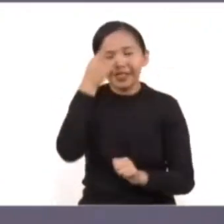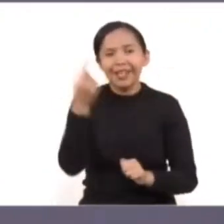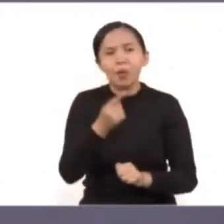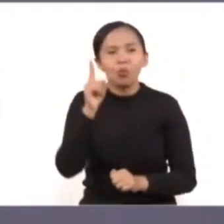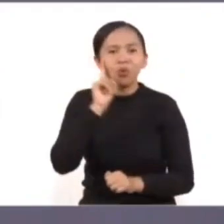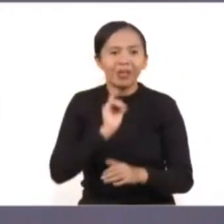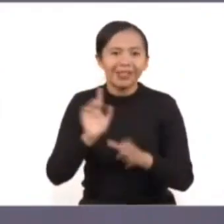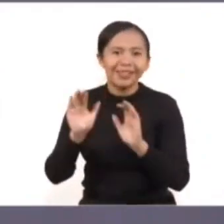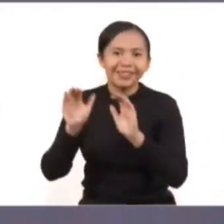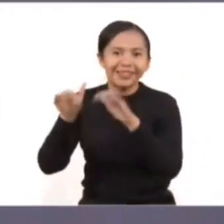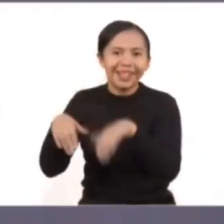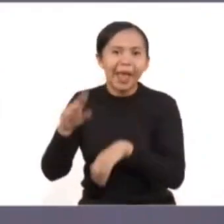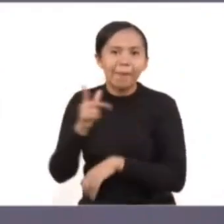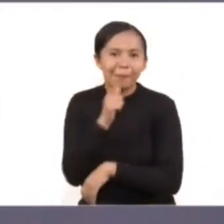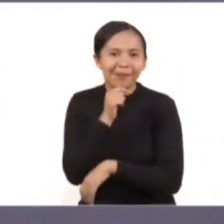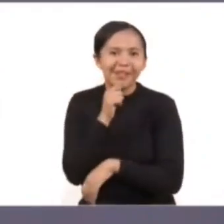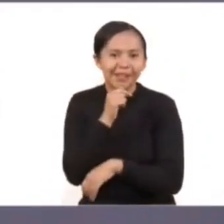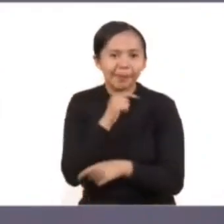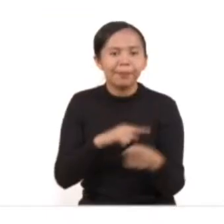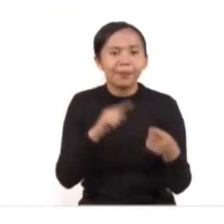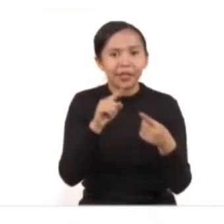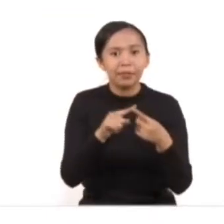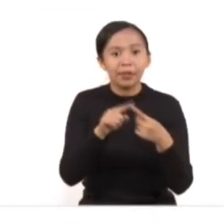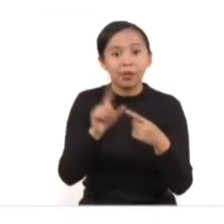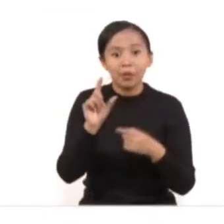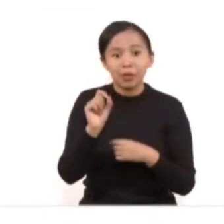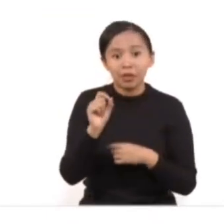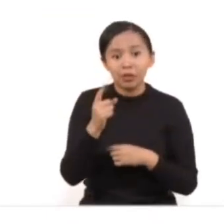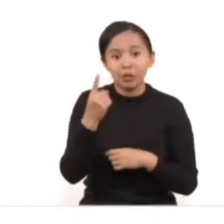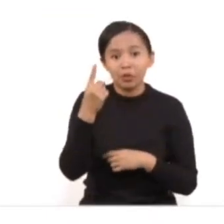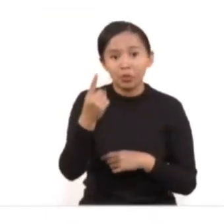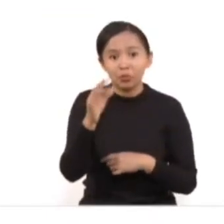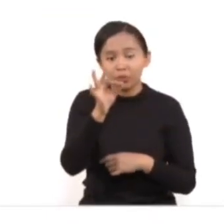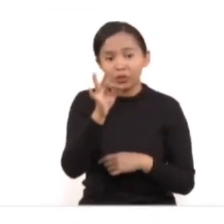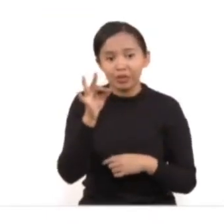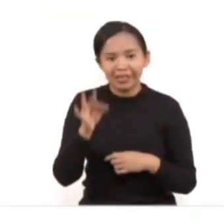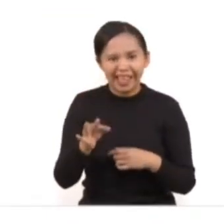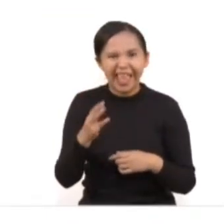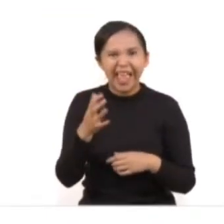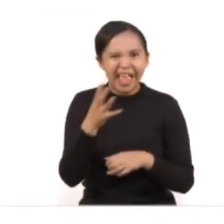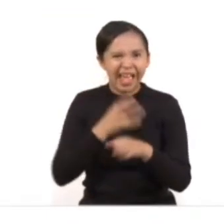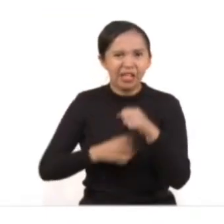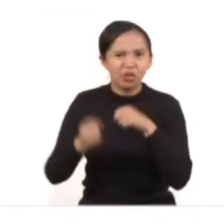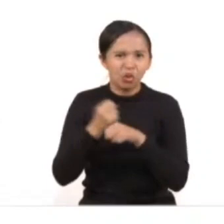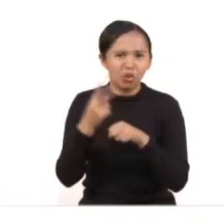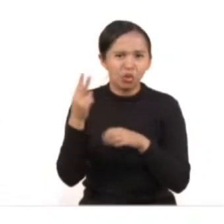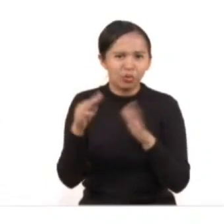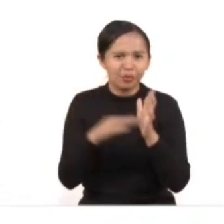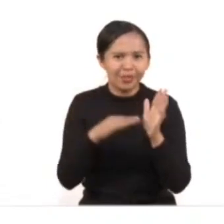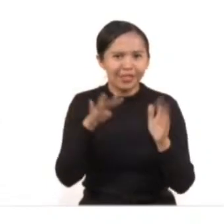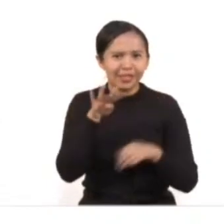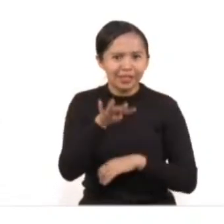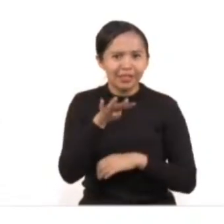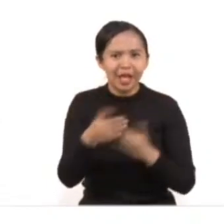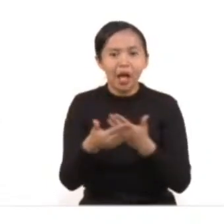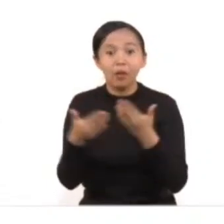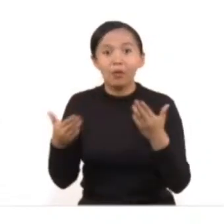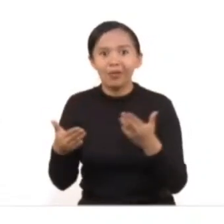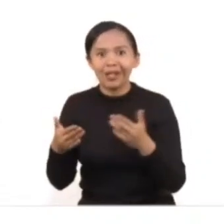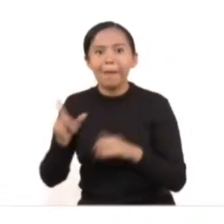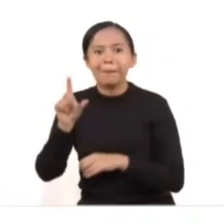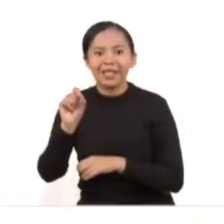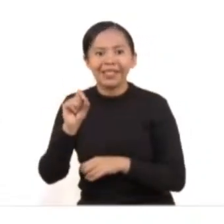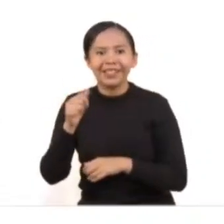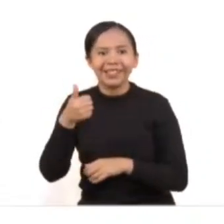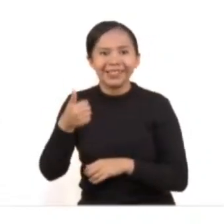en la policía, pasando de representar el 21 por ciento del estado de fuerza en 2019 a actualmente estar ya